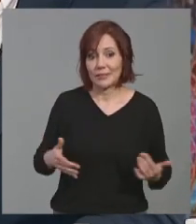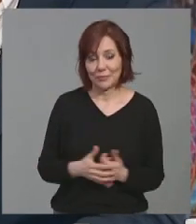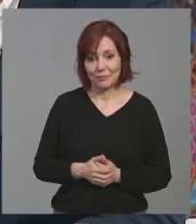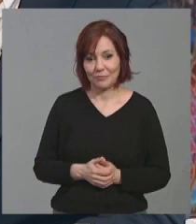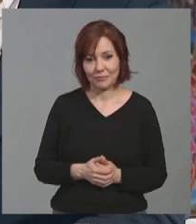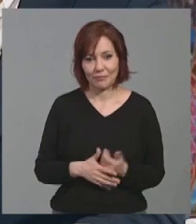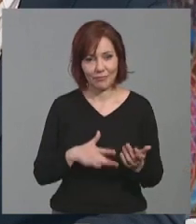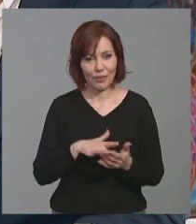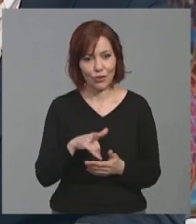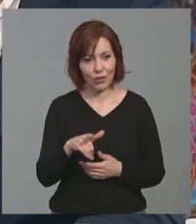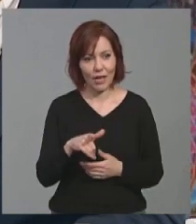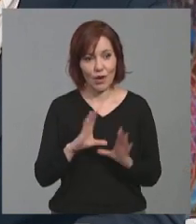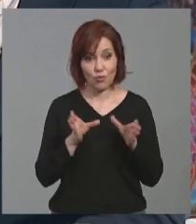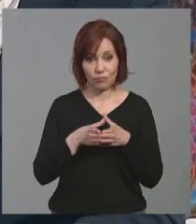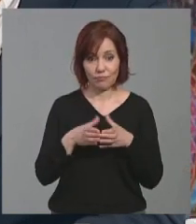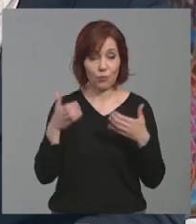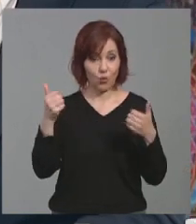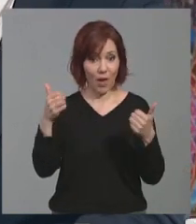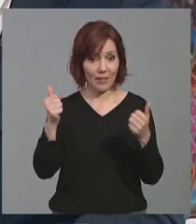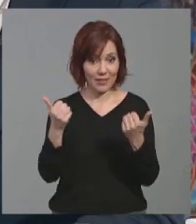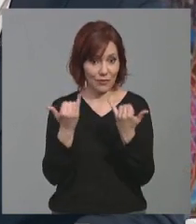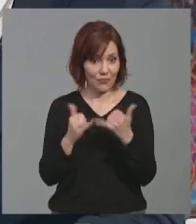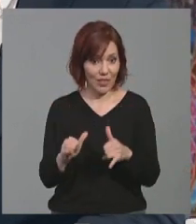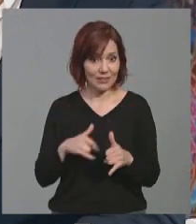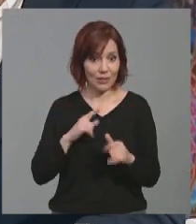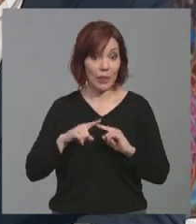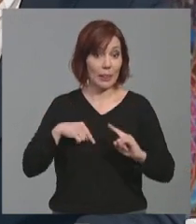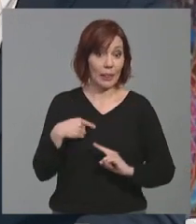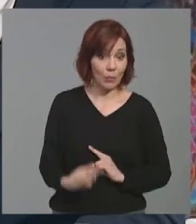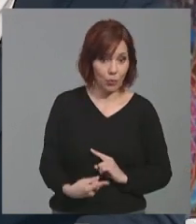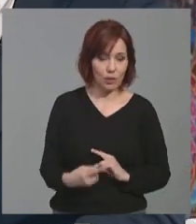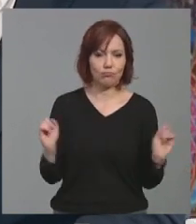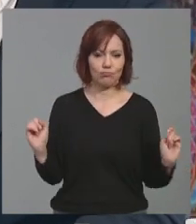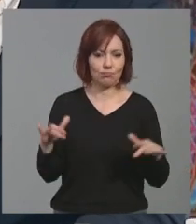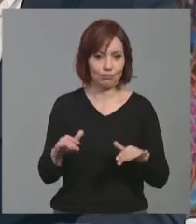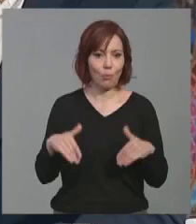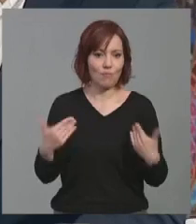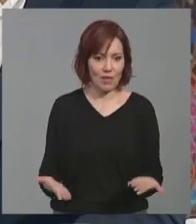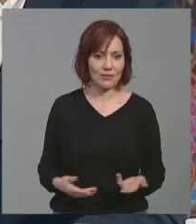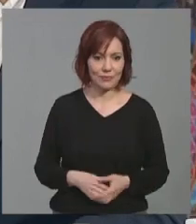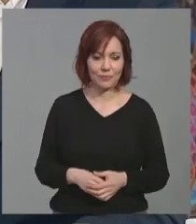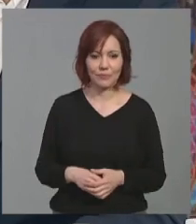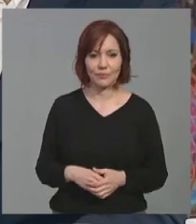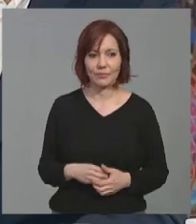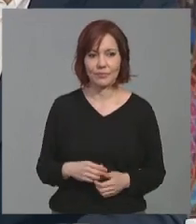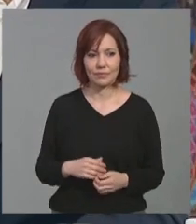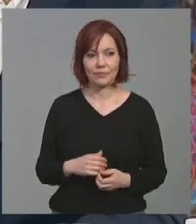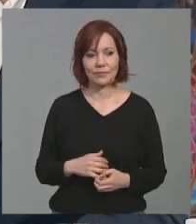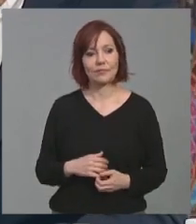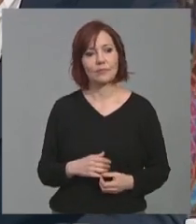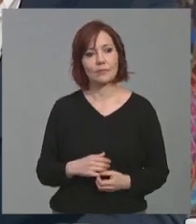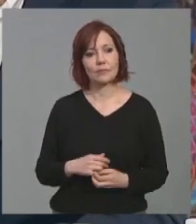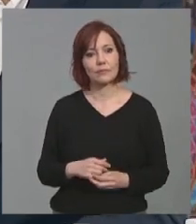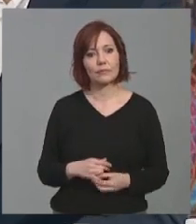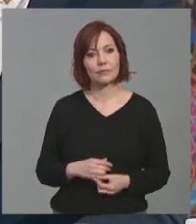yo siempre decía, a partir de las cuadrillas, las peregrinaciones que hay previstas son muy numerosas, y, como digo, ese